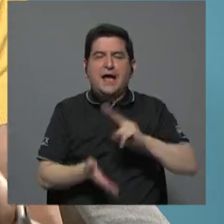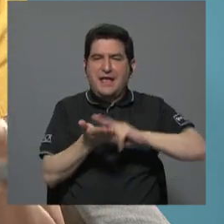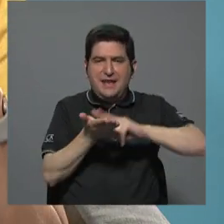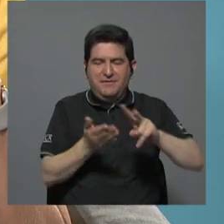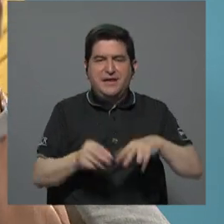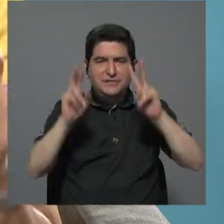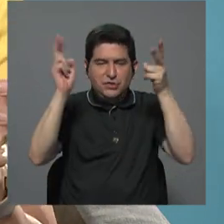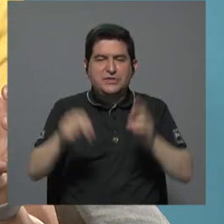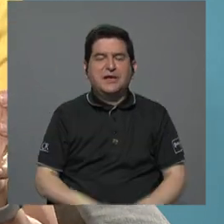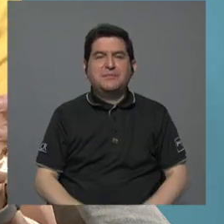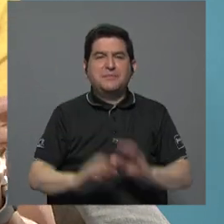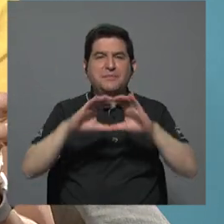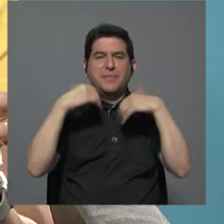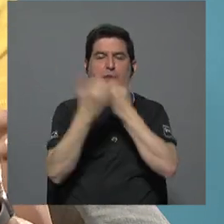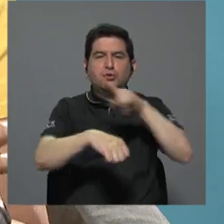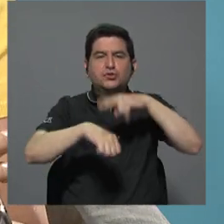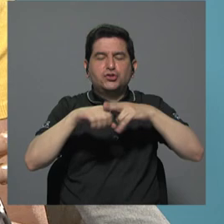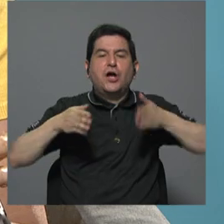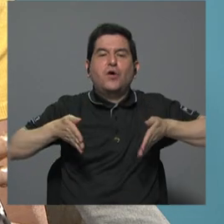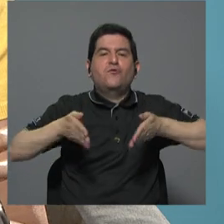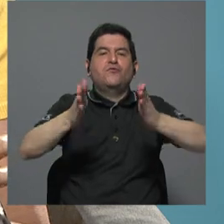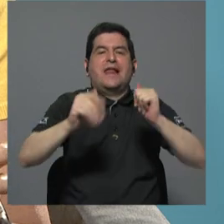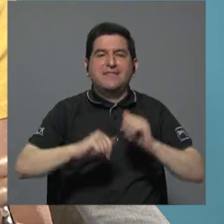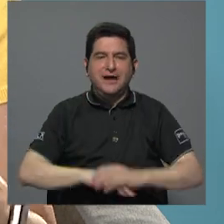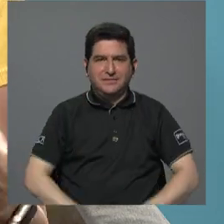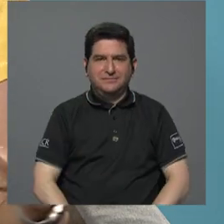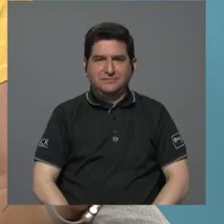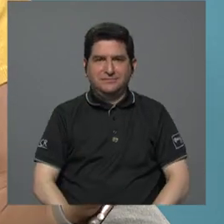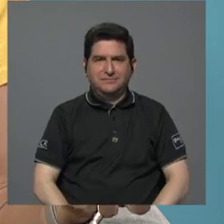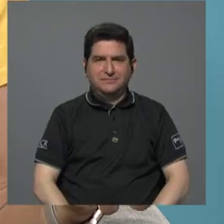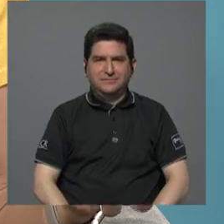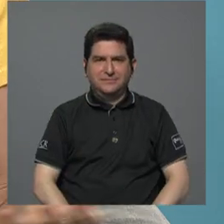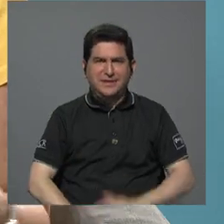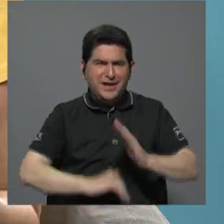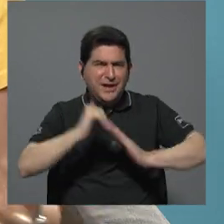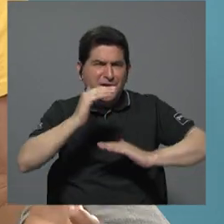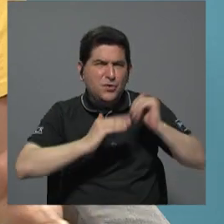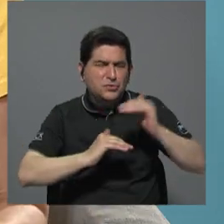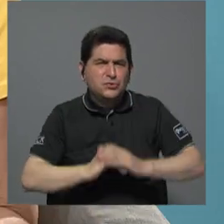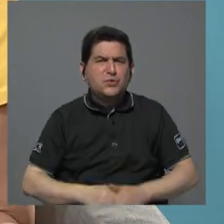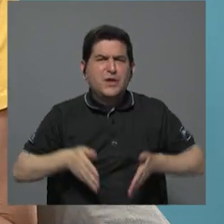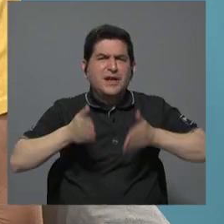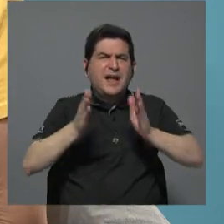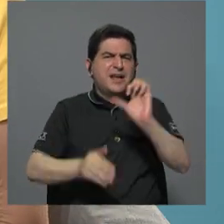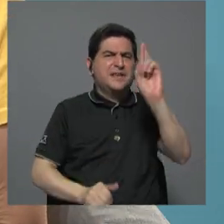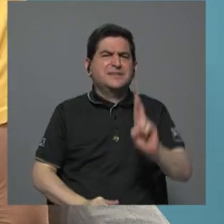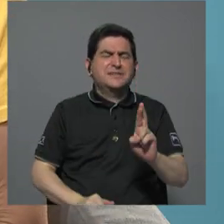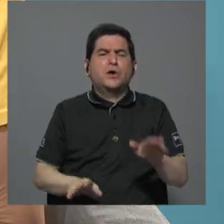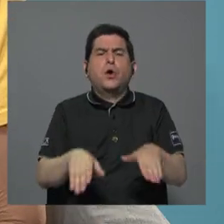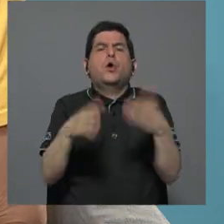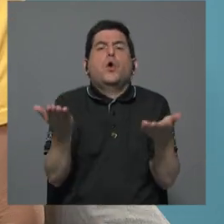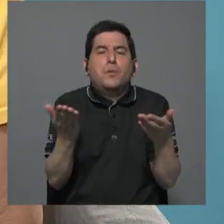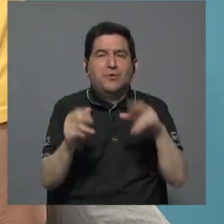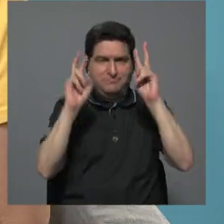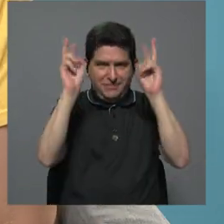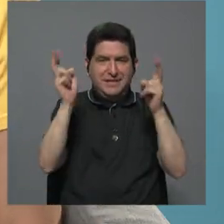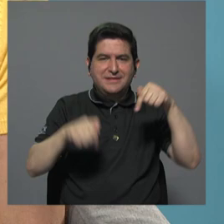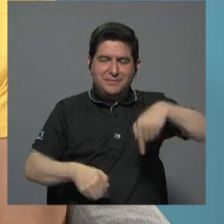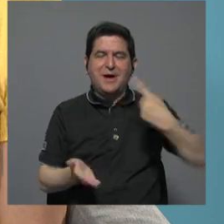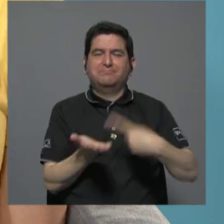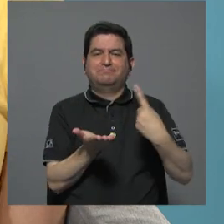del tema del Consejo Nacional de Vialidad y quién va a construir y cómo se va a construir carreteras en Costa Rica. Ese va a ser el tema.